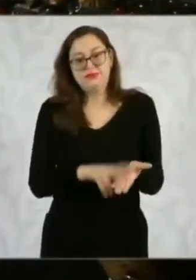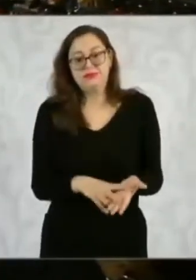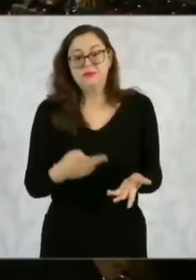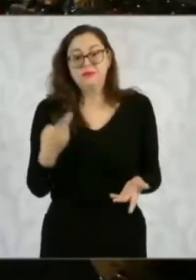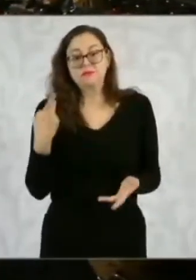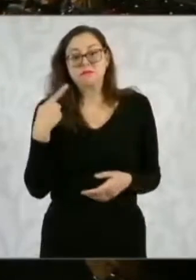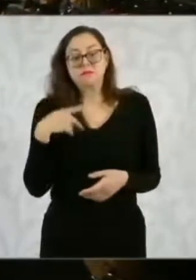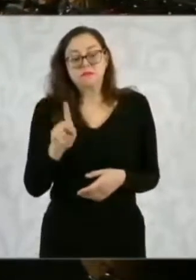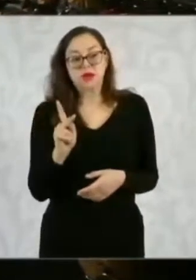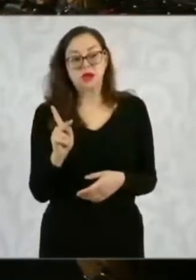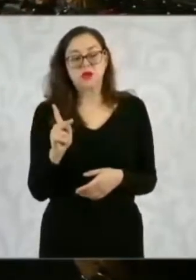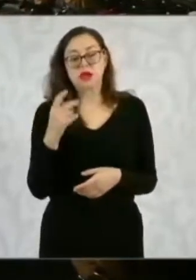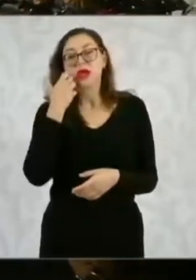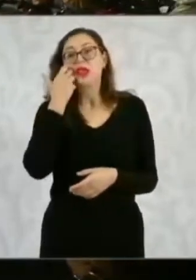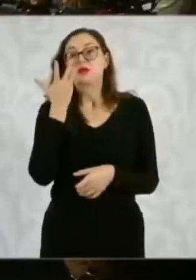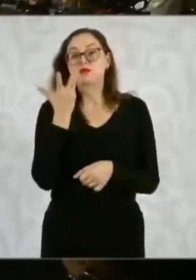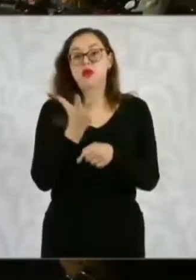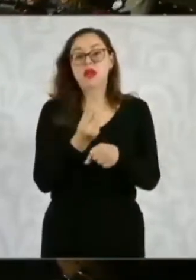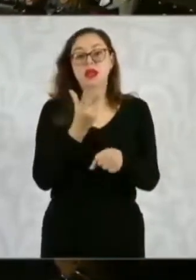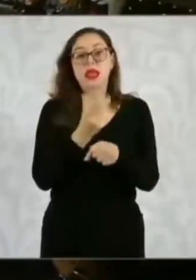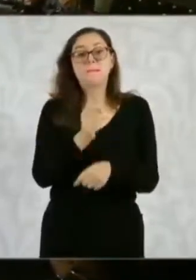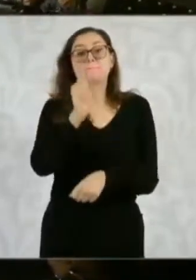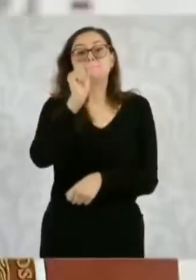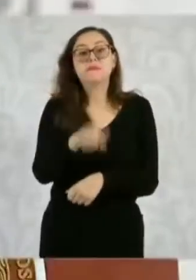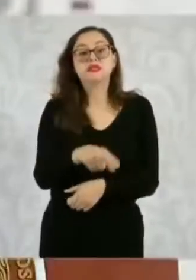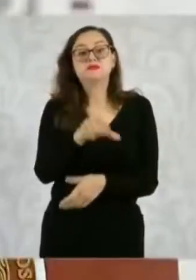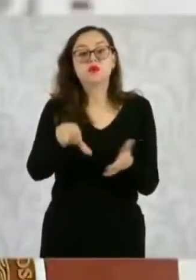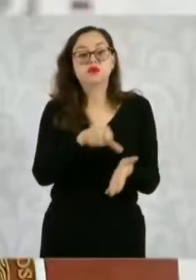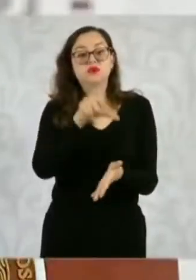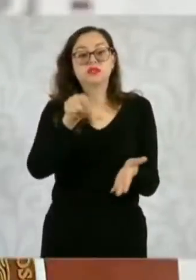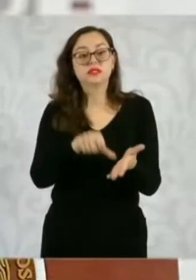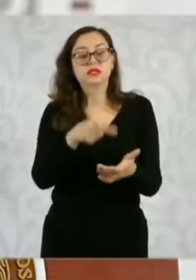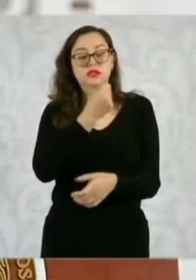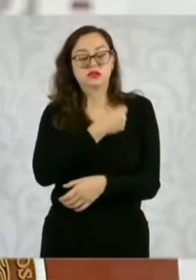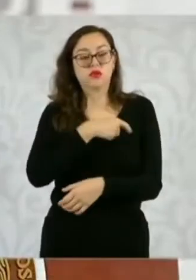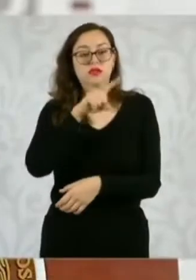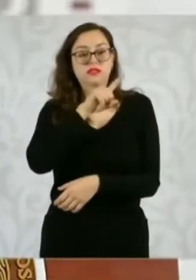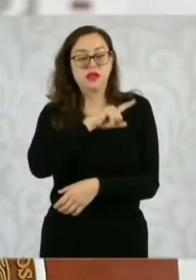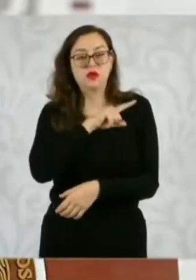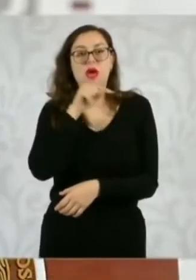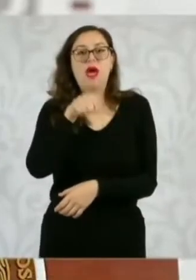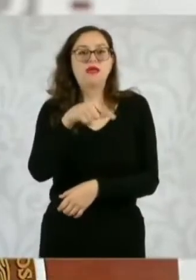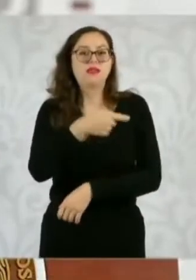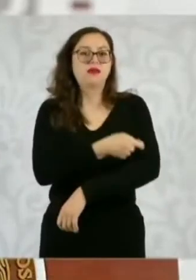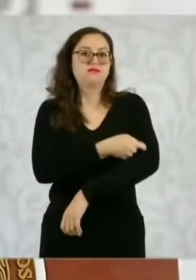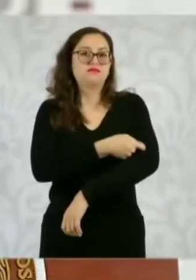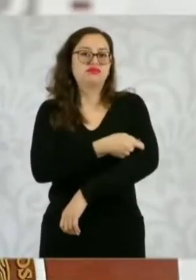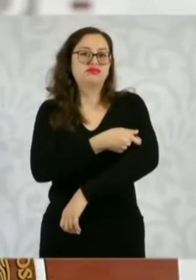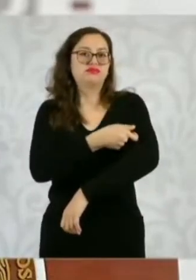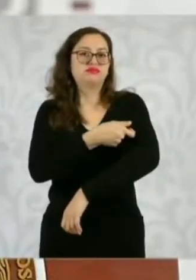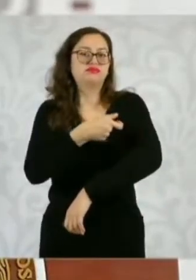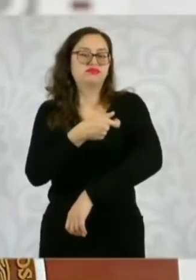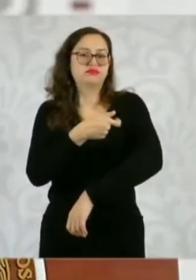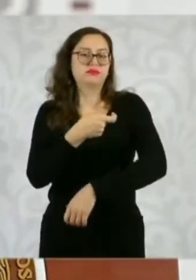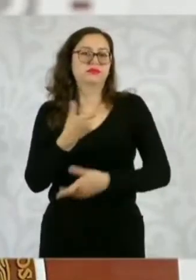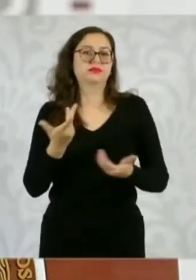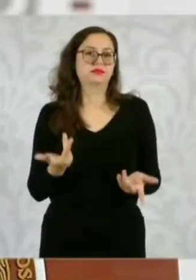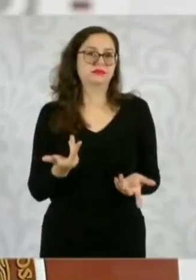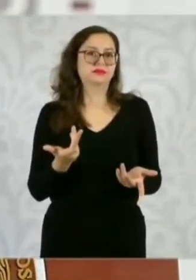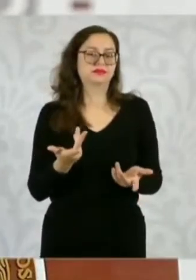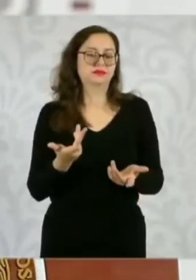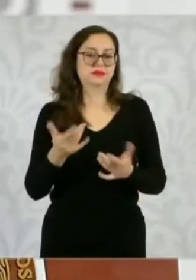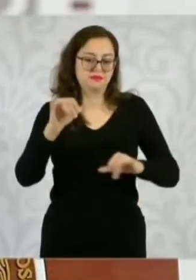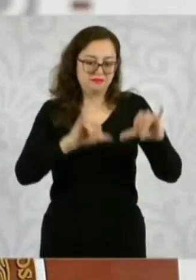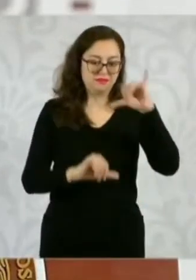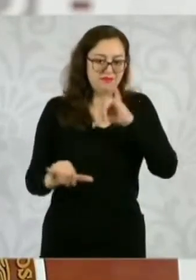hacer las tomas de muestra y que vayan a laboratorios centrales de análisis, entonces va a ser mucho más… Vamos